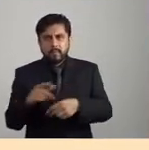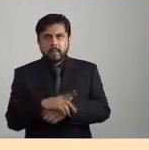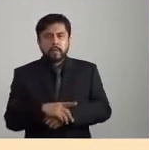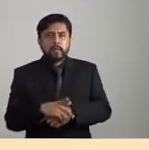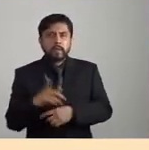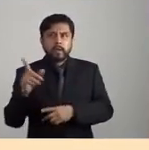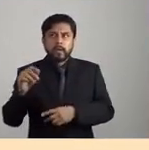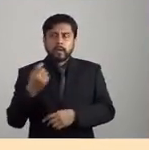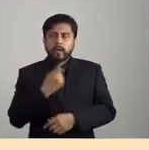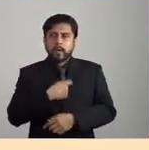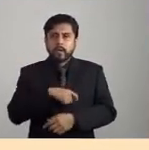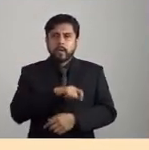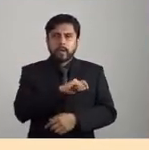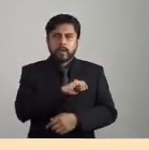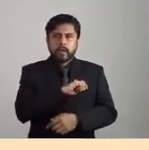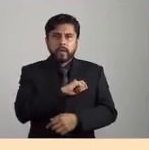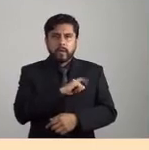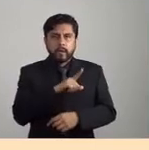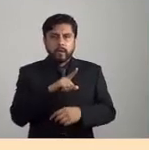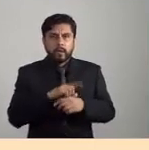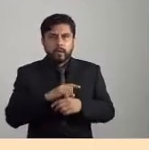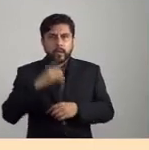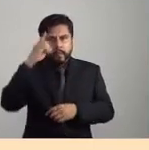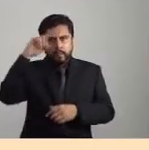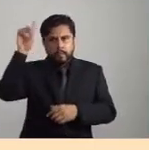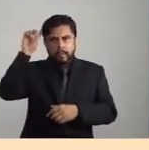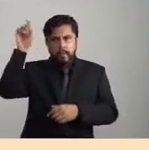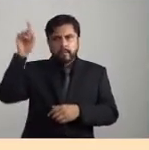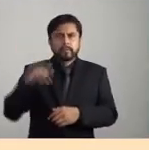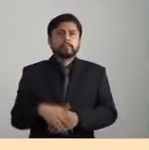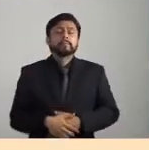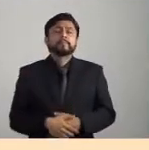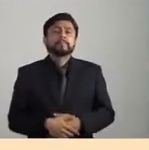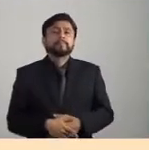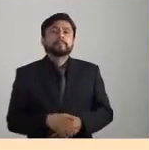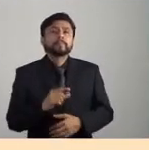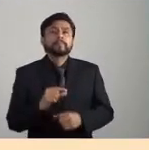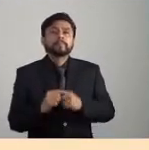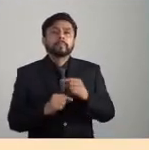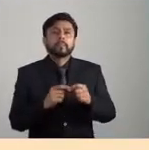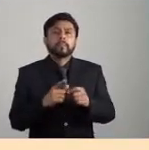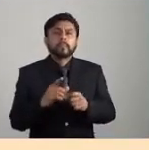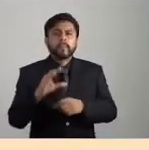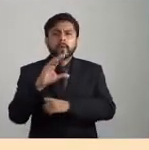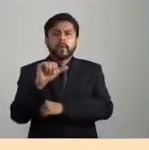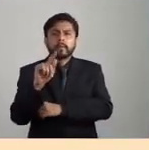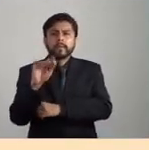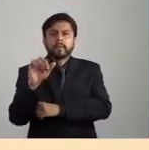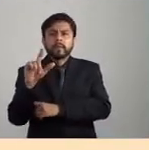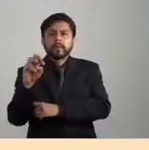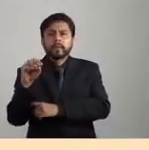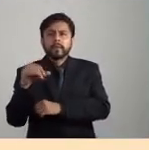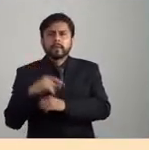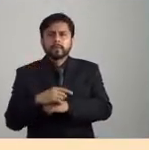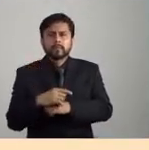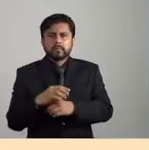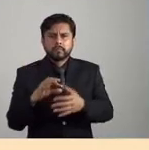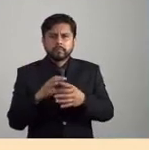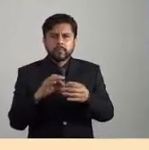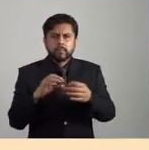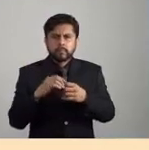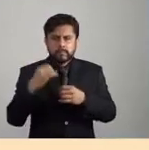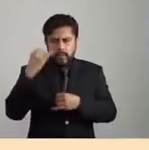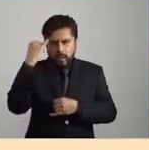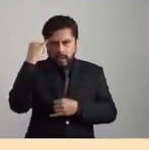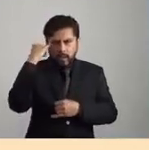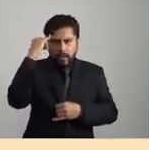en Madrid, España. El otro es la trama de la vida en los umbrales del capitaloceno, el pensamiento de Jason Moore,